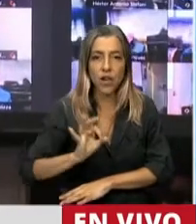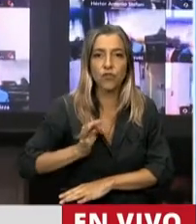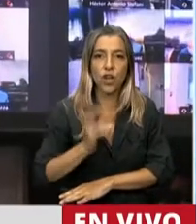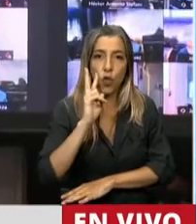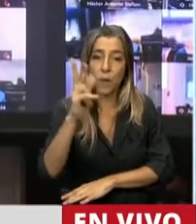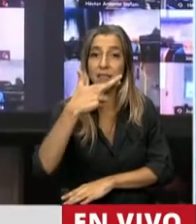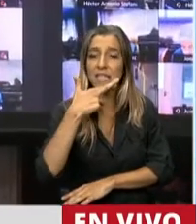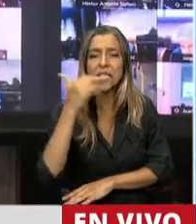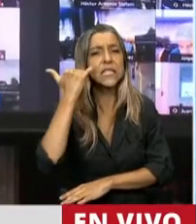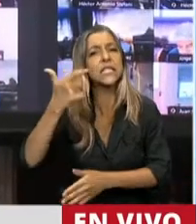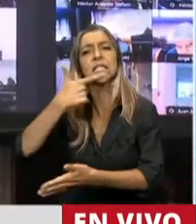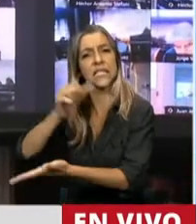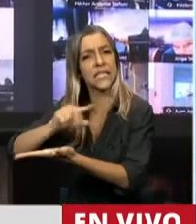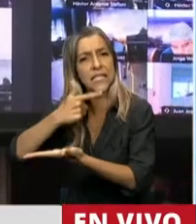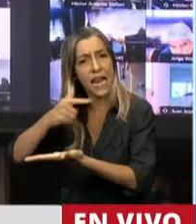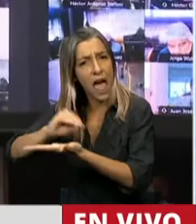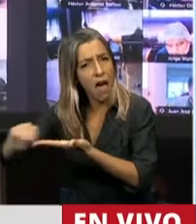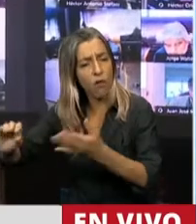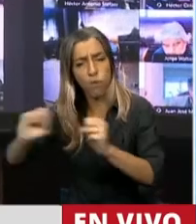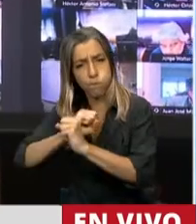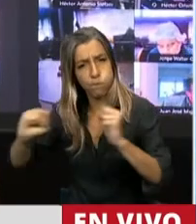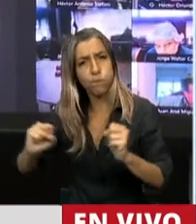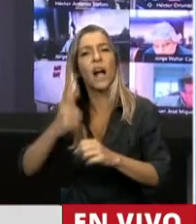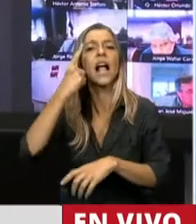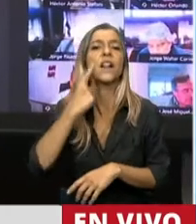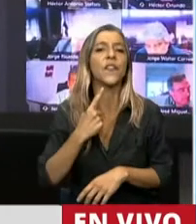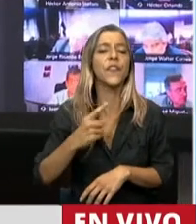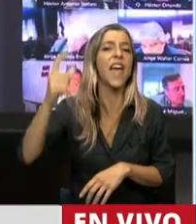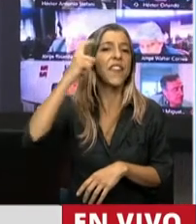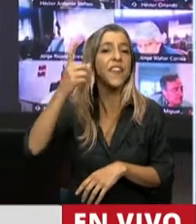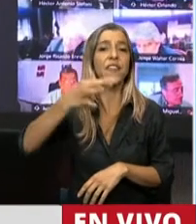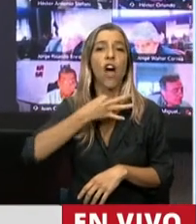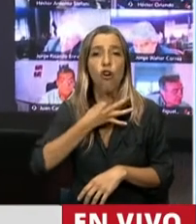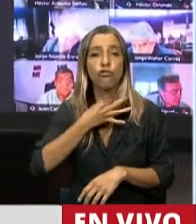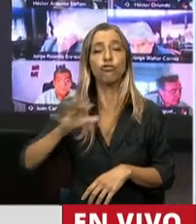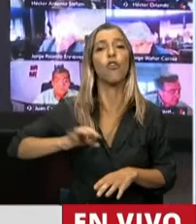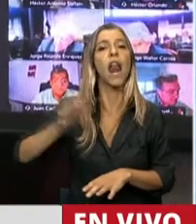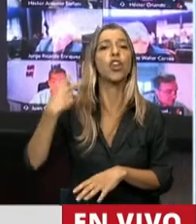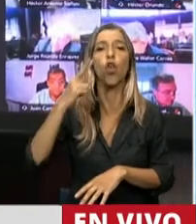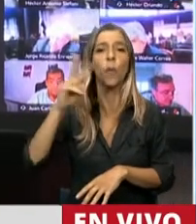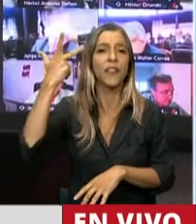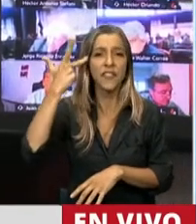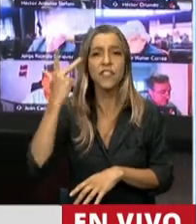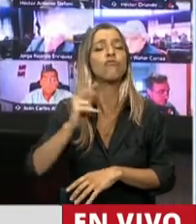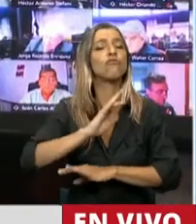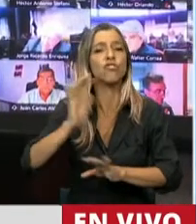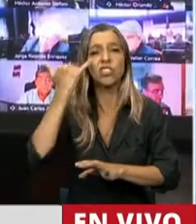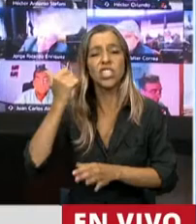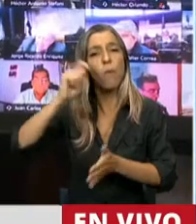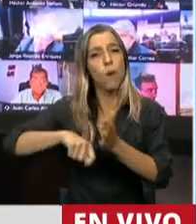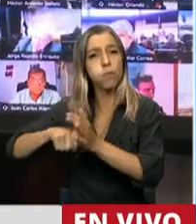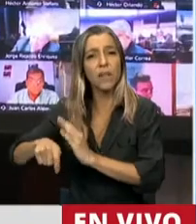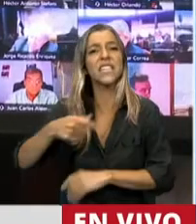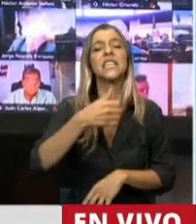del Senado. Se trató el 10 del 8 del 2018, obtuvo 61 votos afirmativos, cero negativos y cero